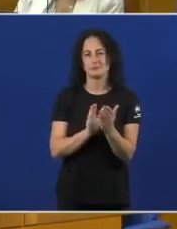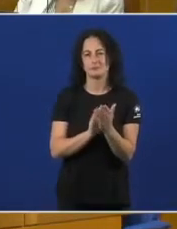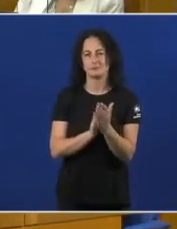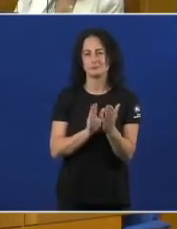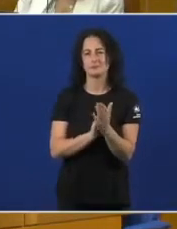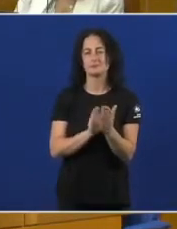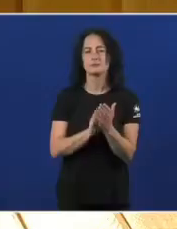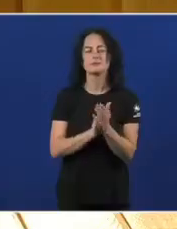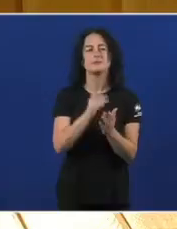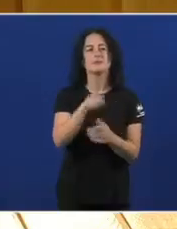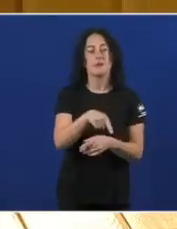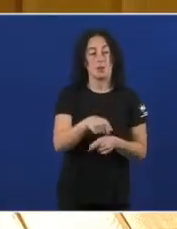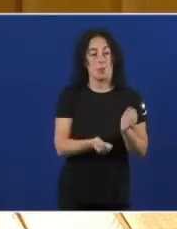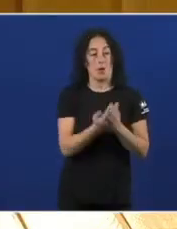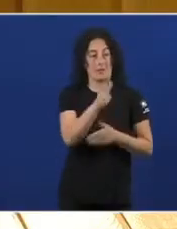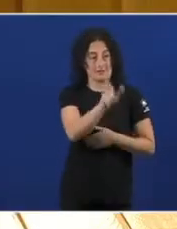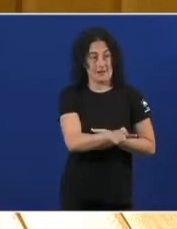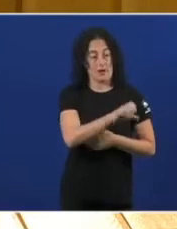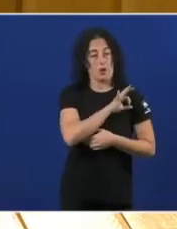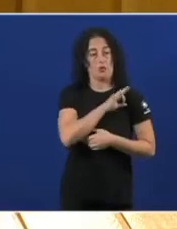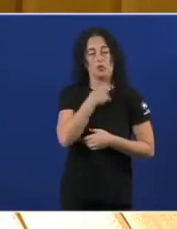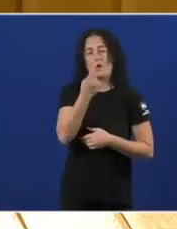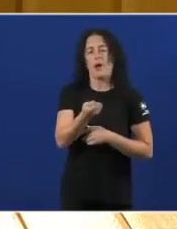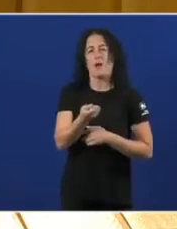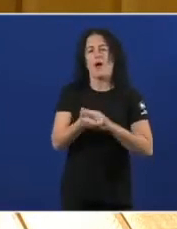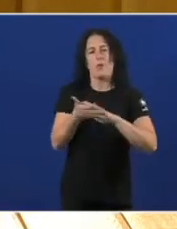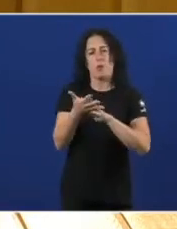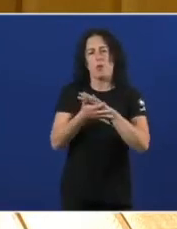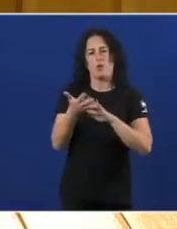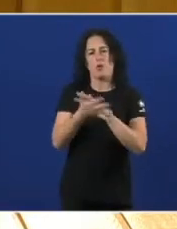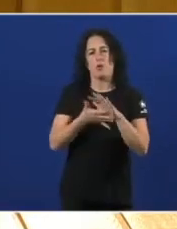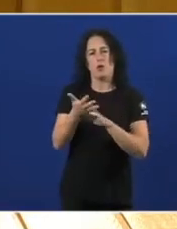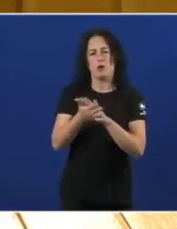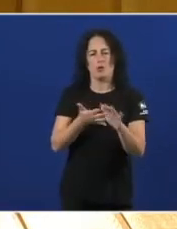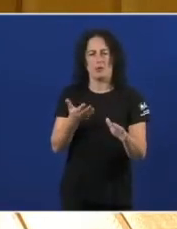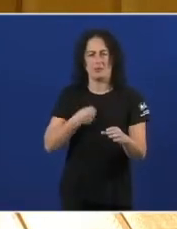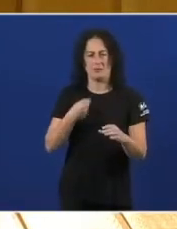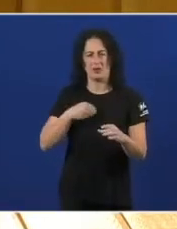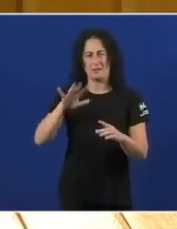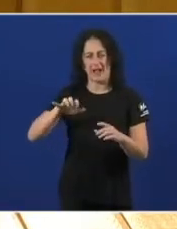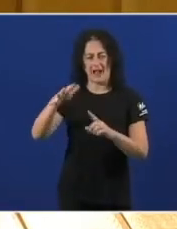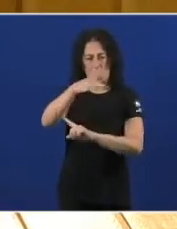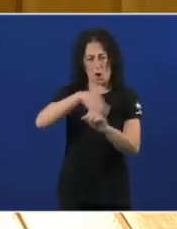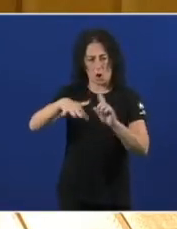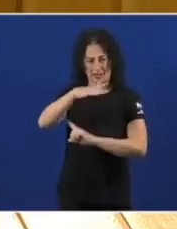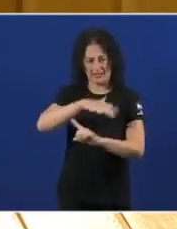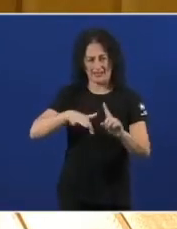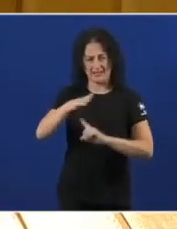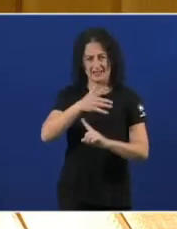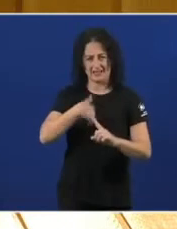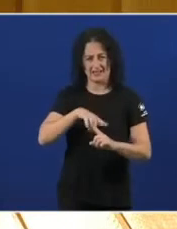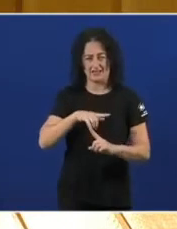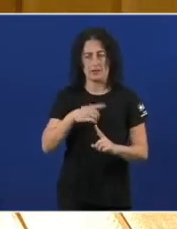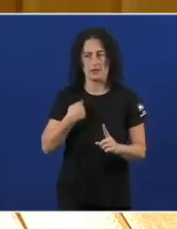E falounos Esta mañá De despotismo Ecolóxico Teño que decirlle Que a noso Que nos